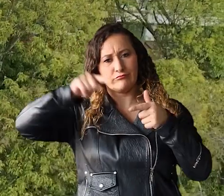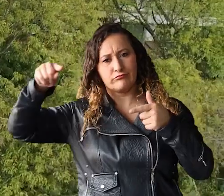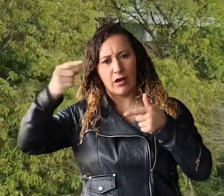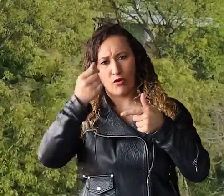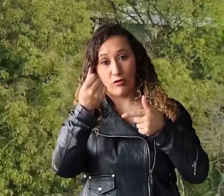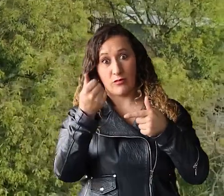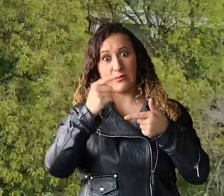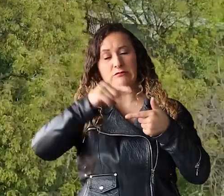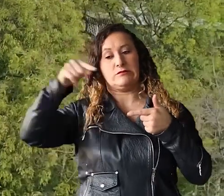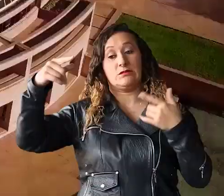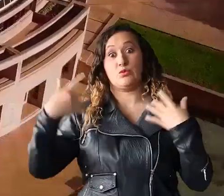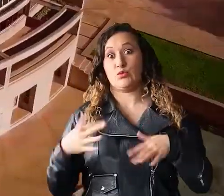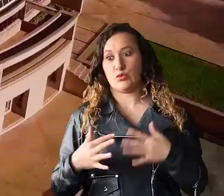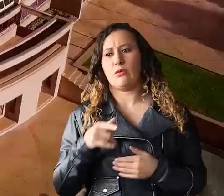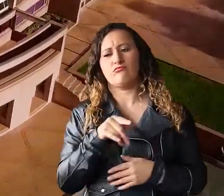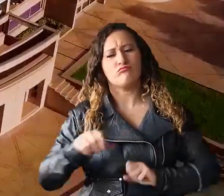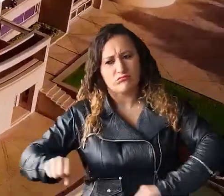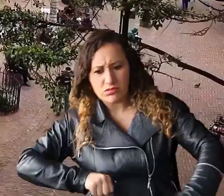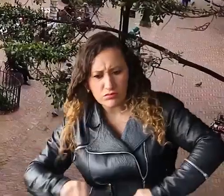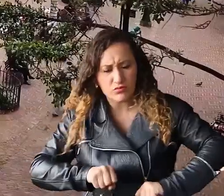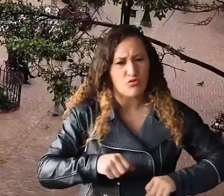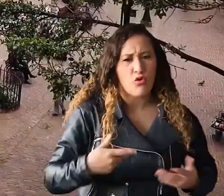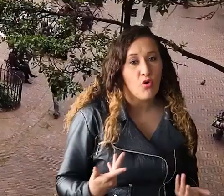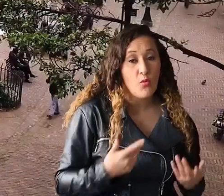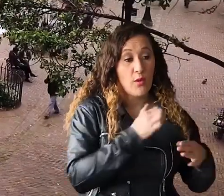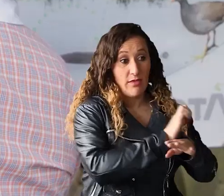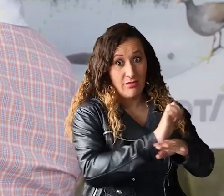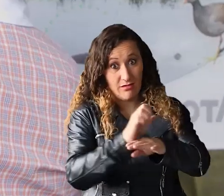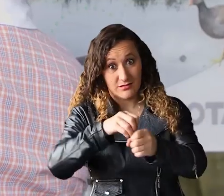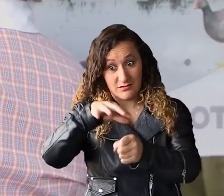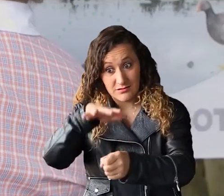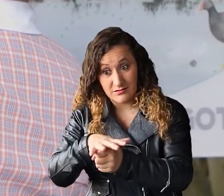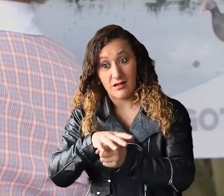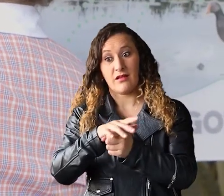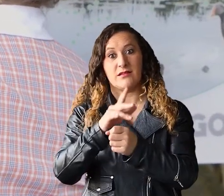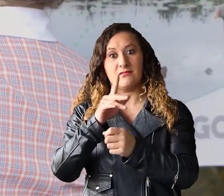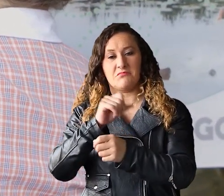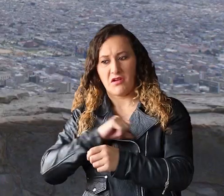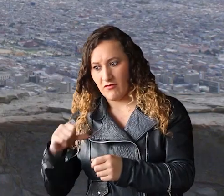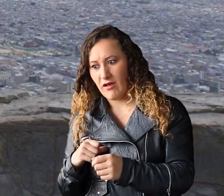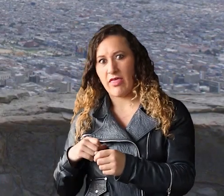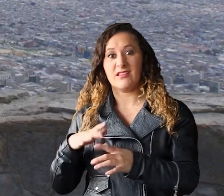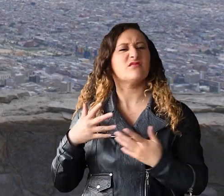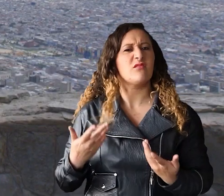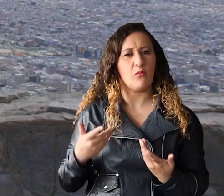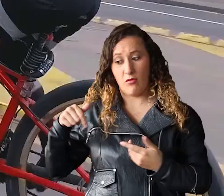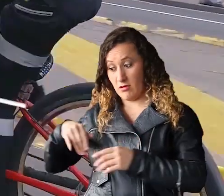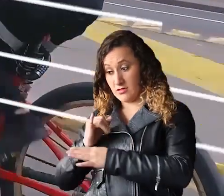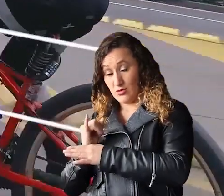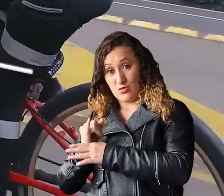realiza la gestión del destino, articulando a las entidades distritales y privadas en torno a la actividad turística,